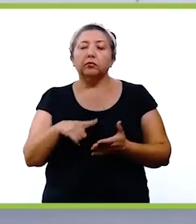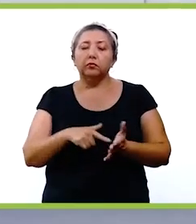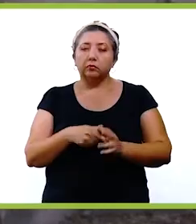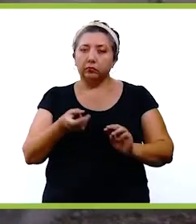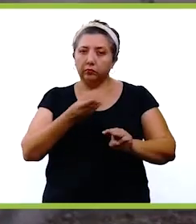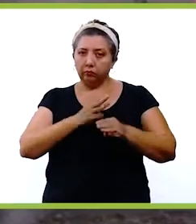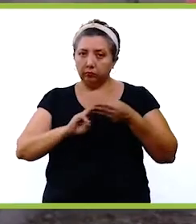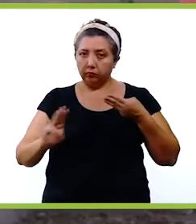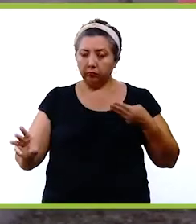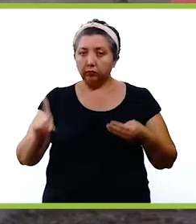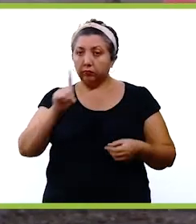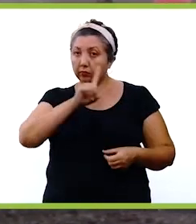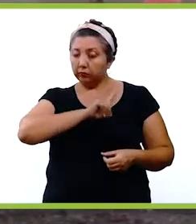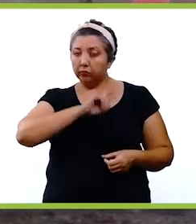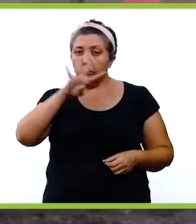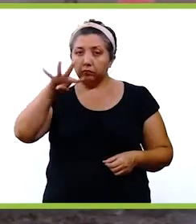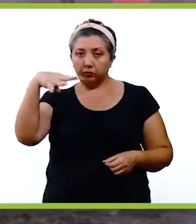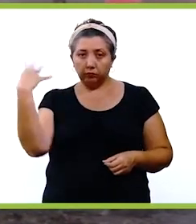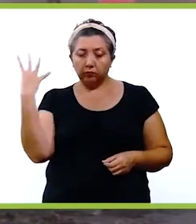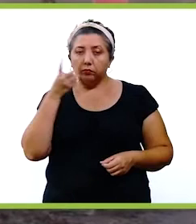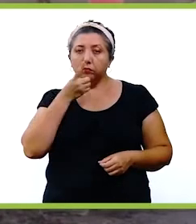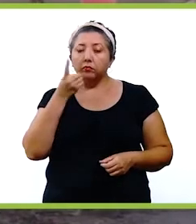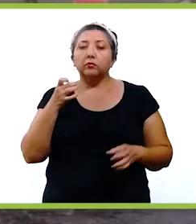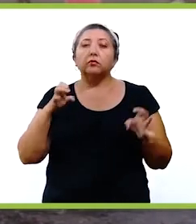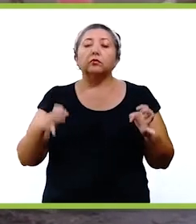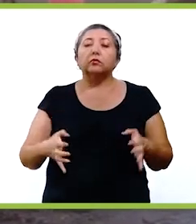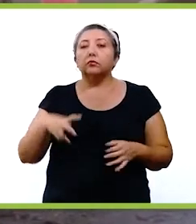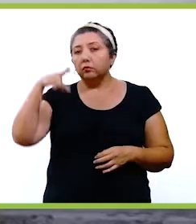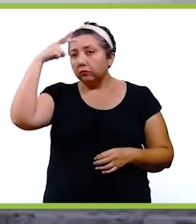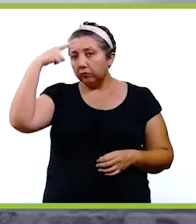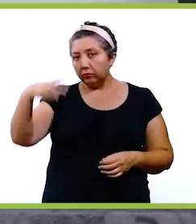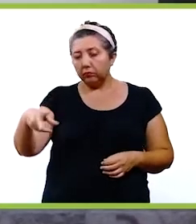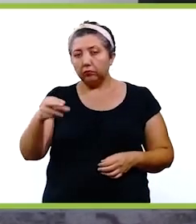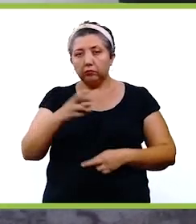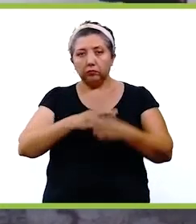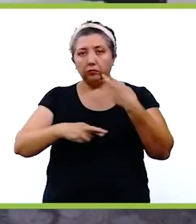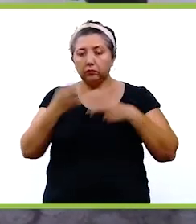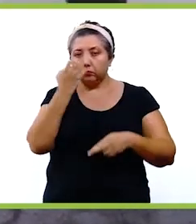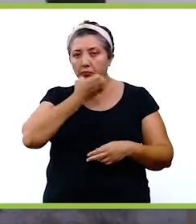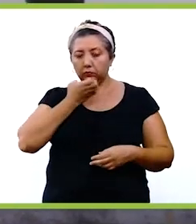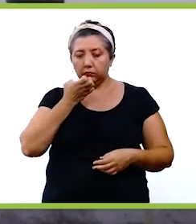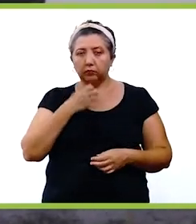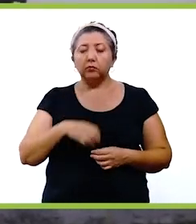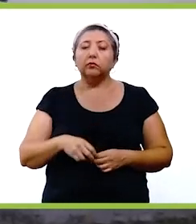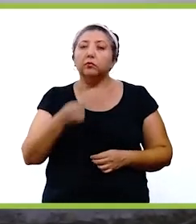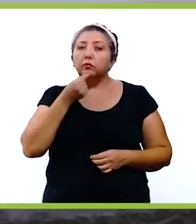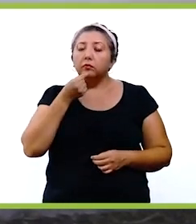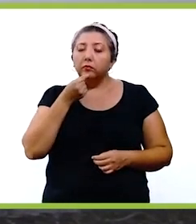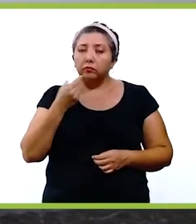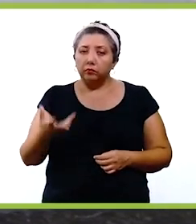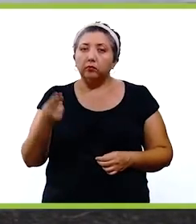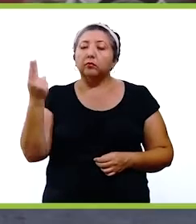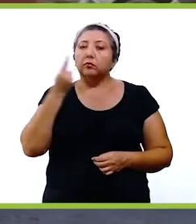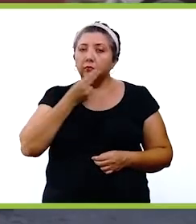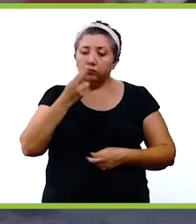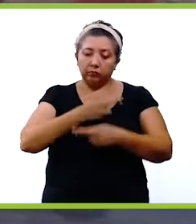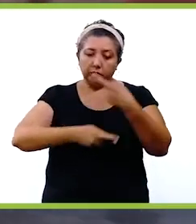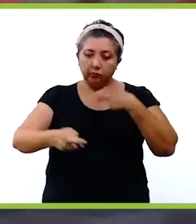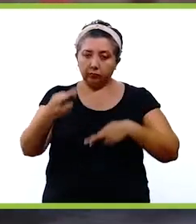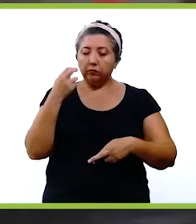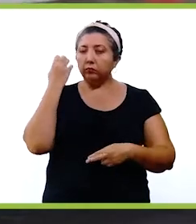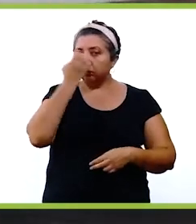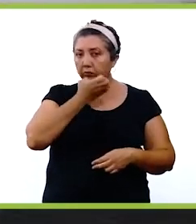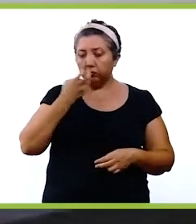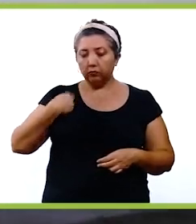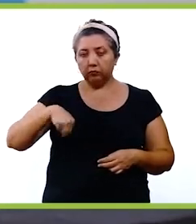mundo, solamente hay 14 dentro de los que estaba México que no han regresado a clases y sin duda los niños necesitan regresar a clases. Pero bueno,